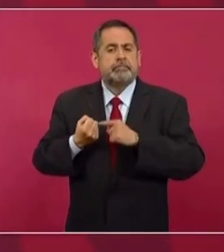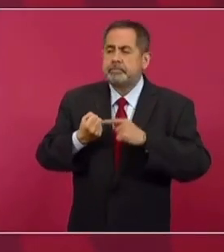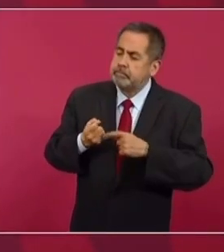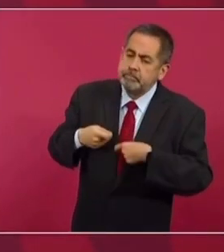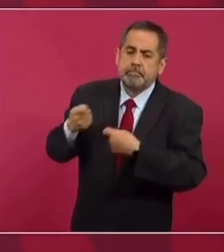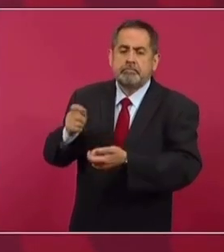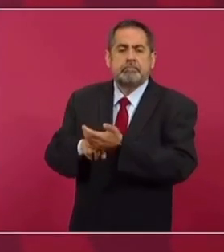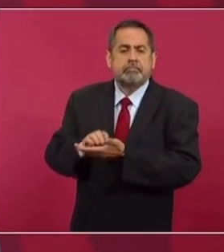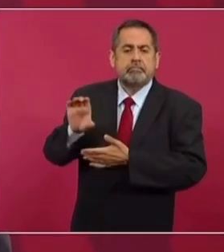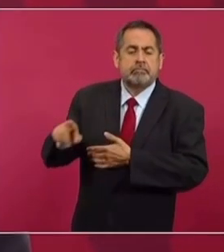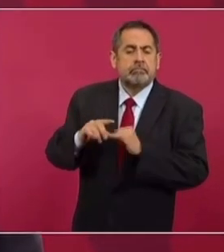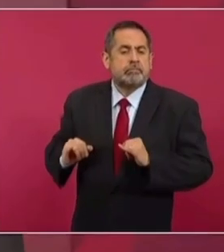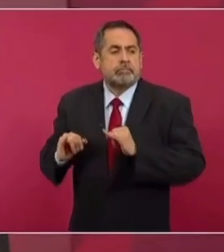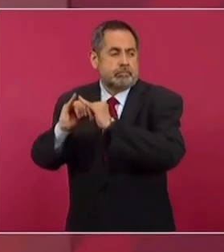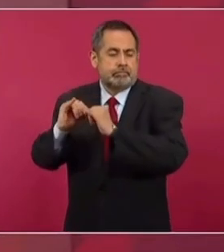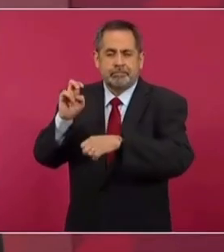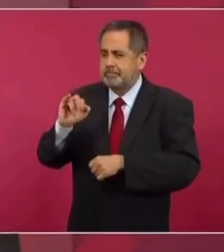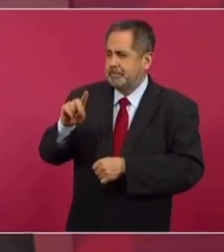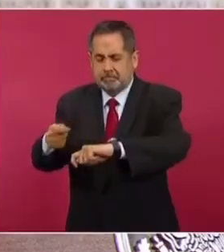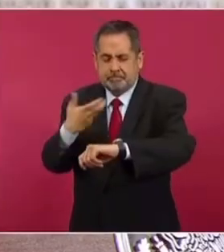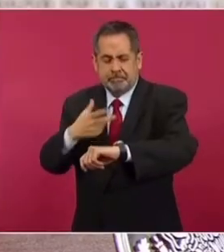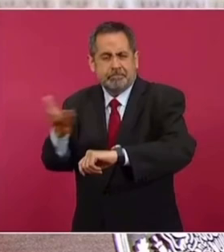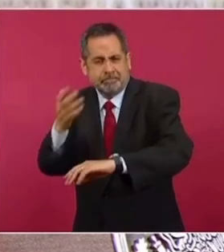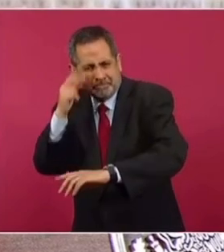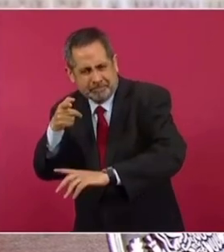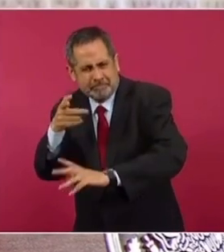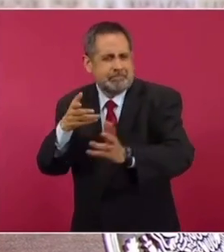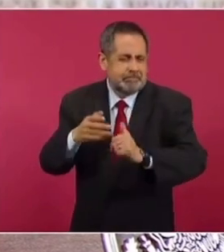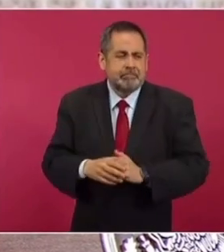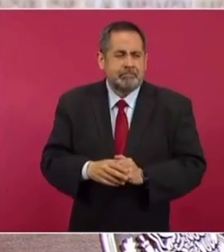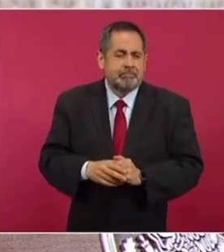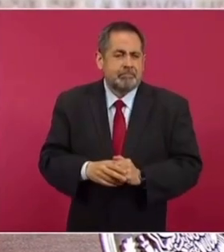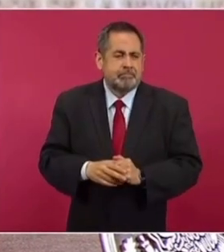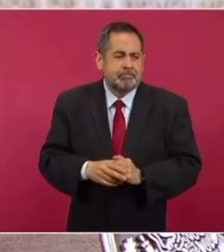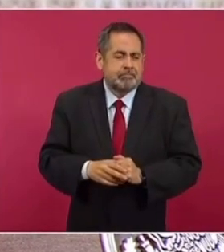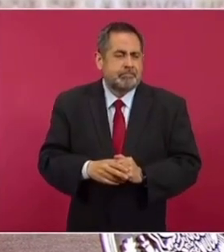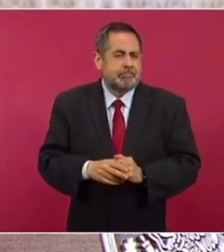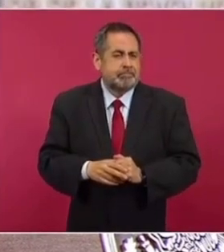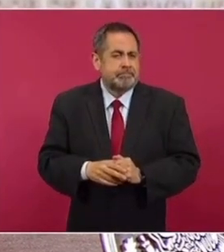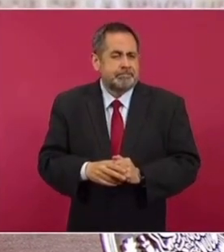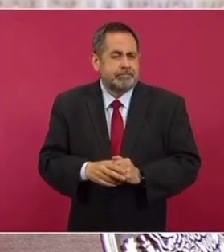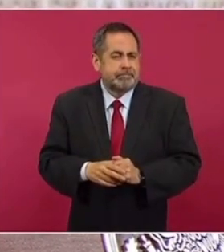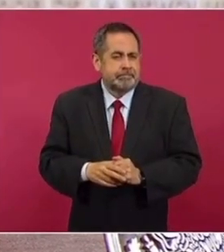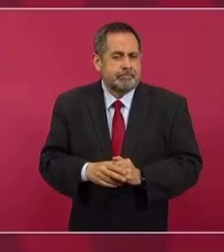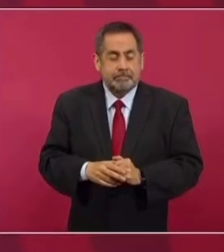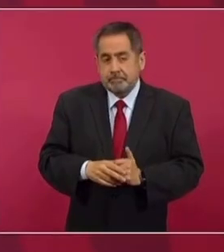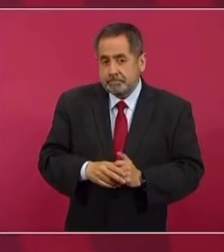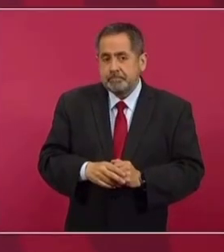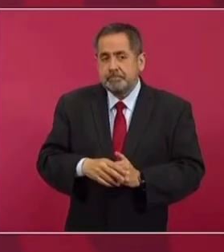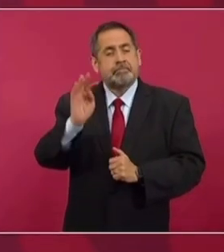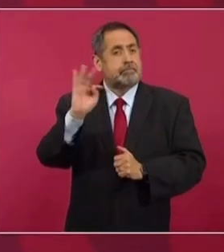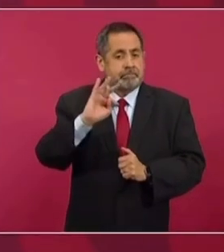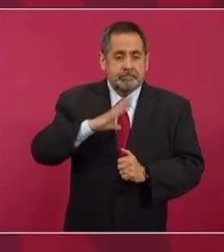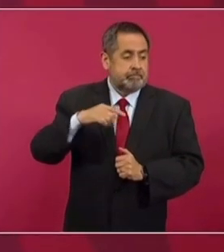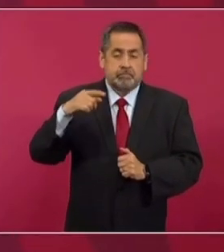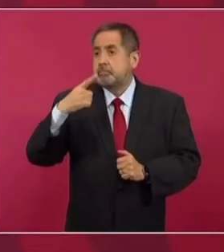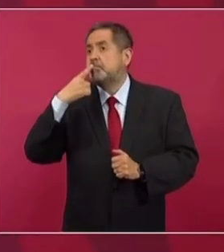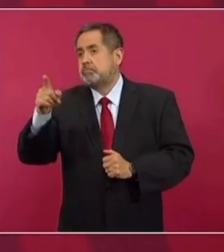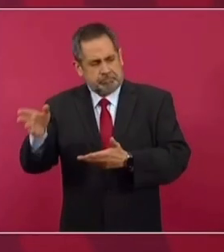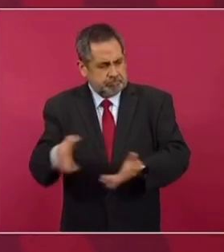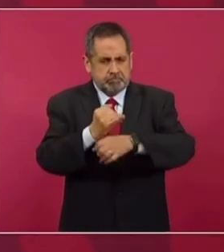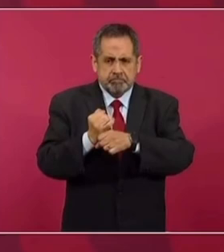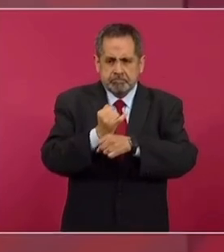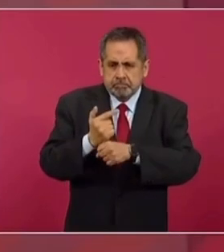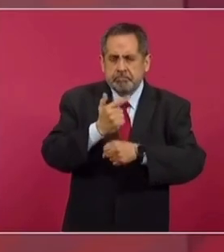entregar al instituto para devolverle al pueblo lo robado. Entonces, si hay esta denuncia, pues que se